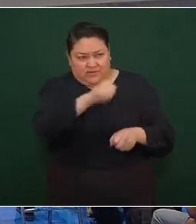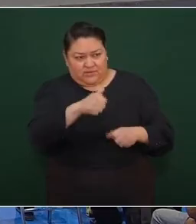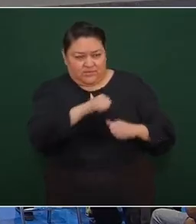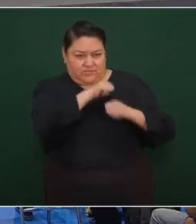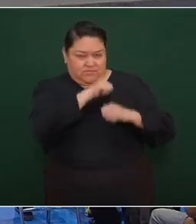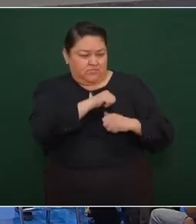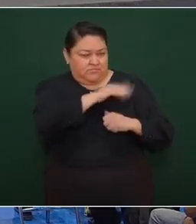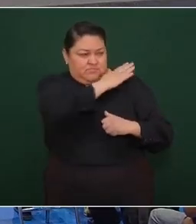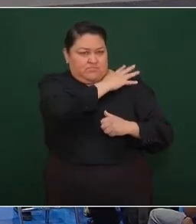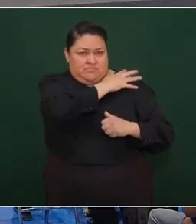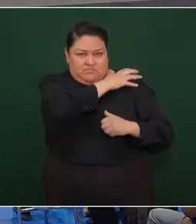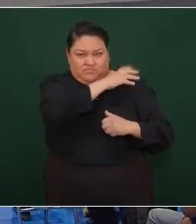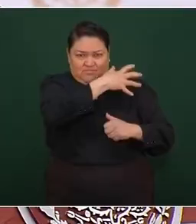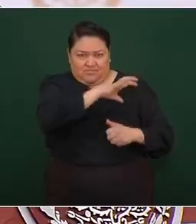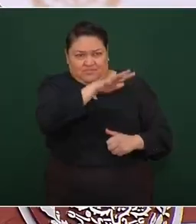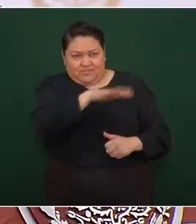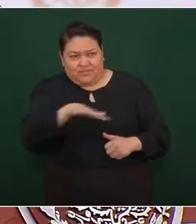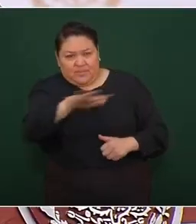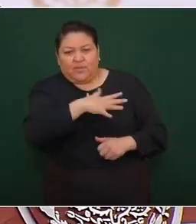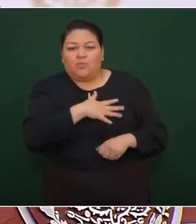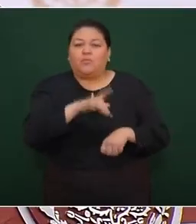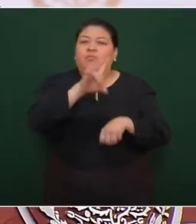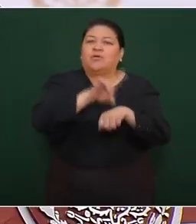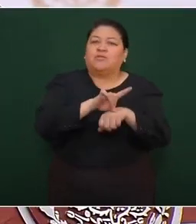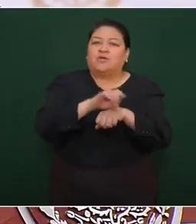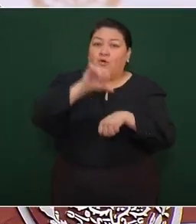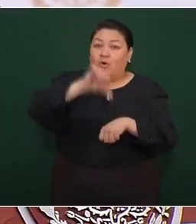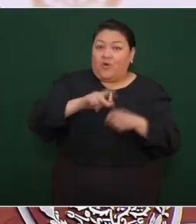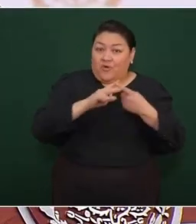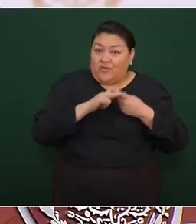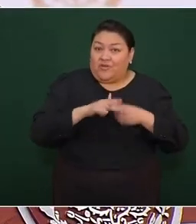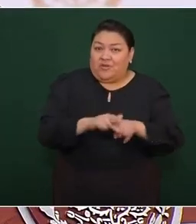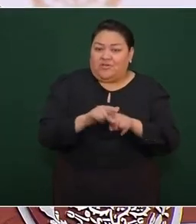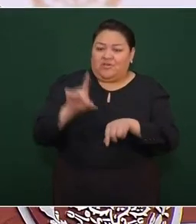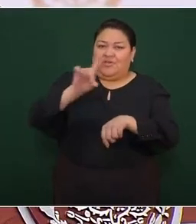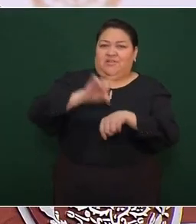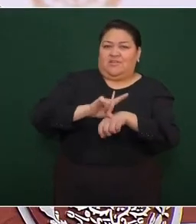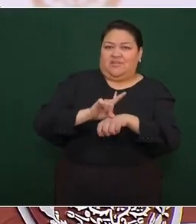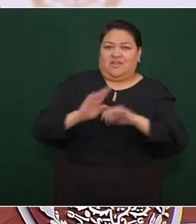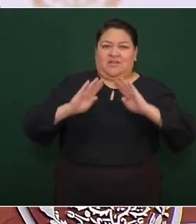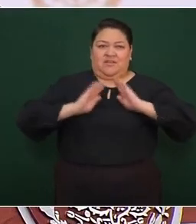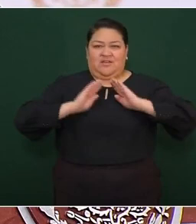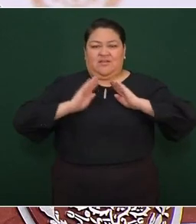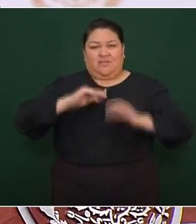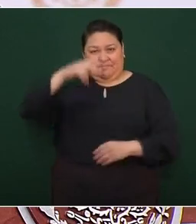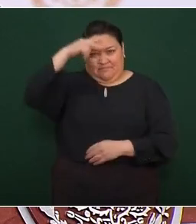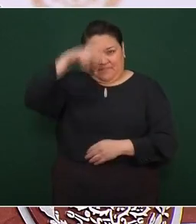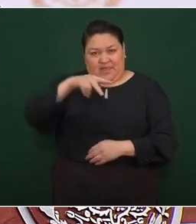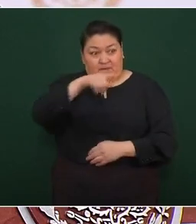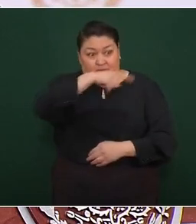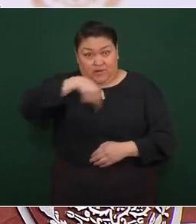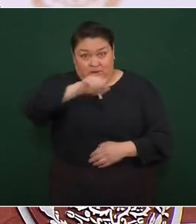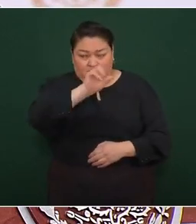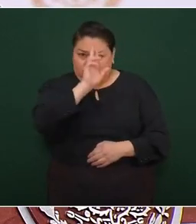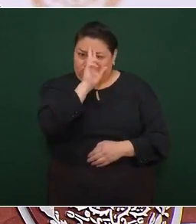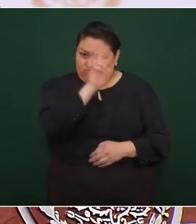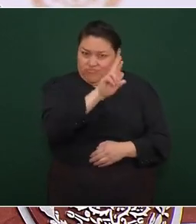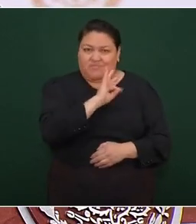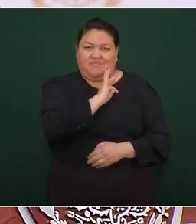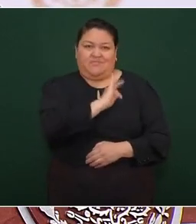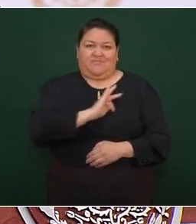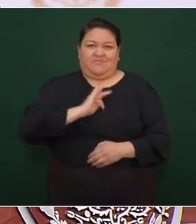todos muy buenos días. Con mucho gusto damos inicio esta semana en el Día del Ejército Mexicano, a quienes admiramos y respetamos. Muchas